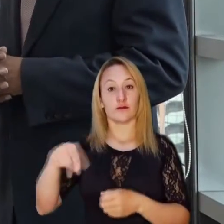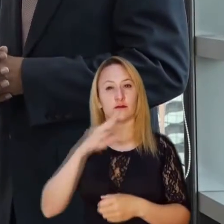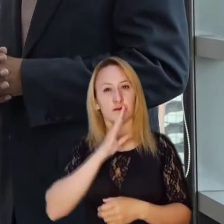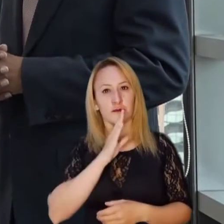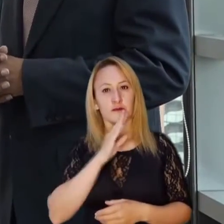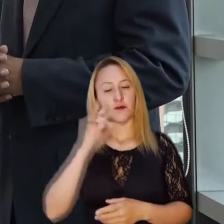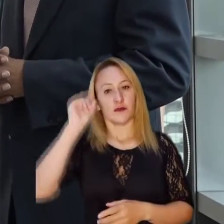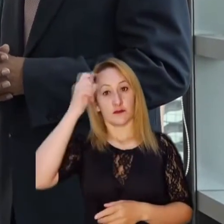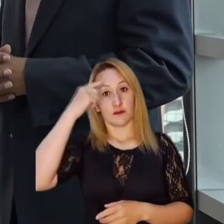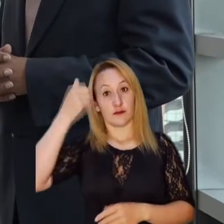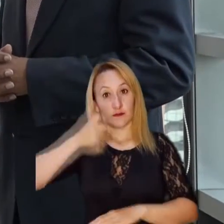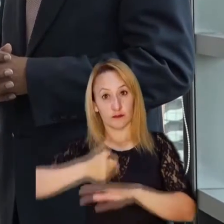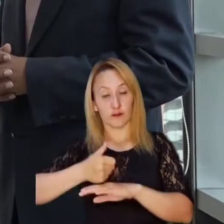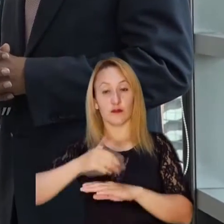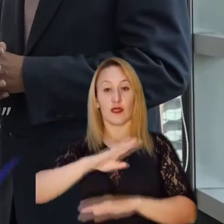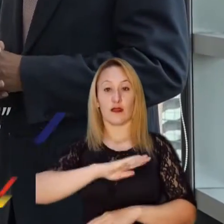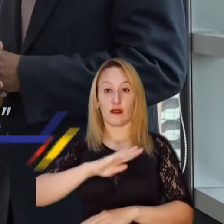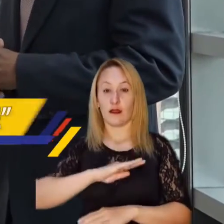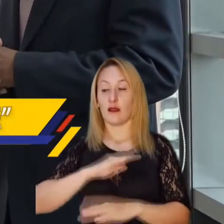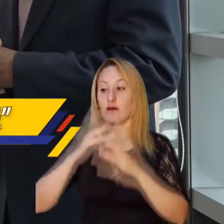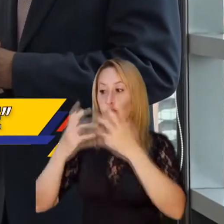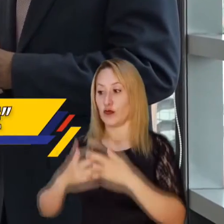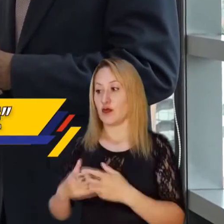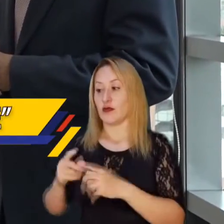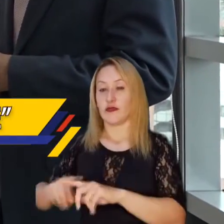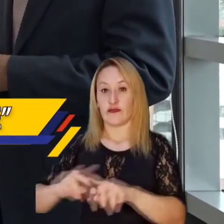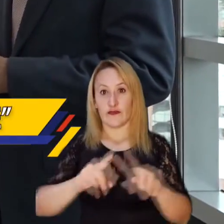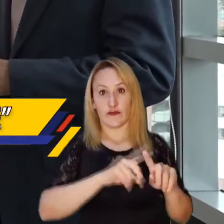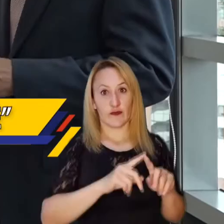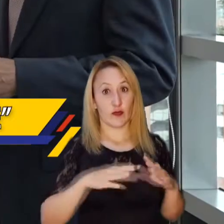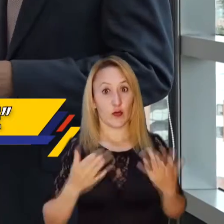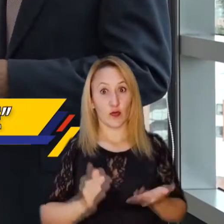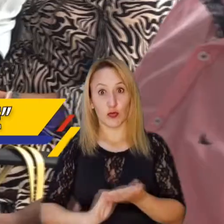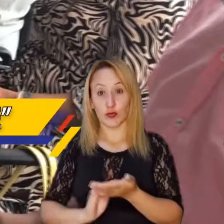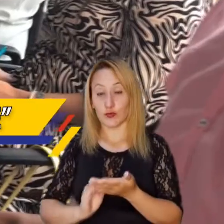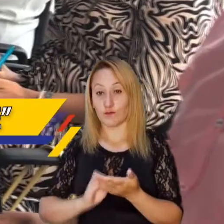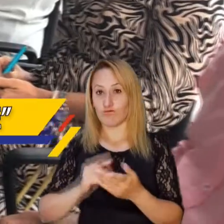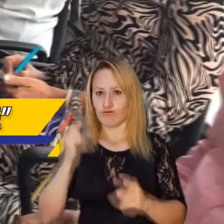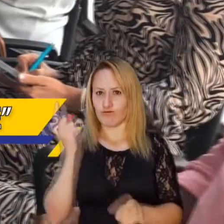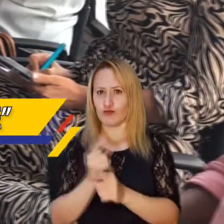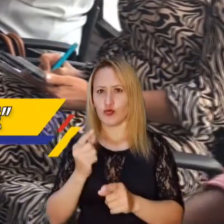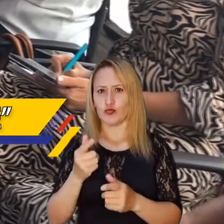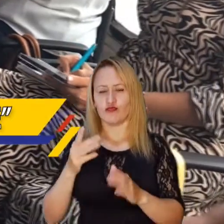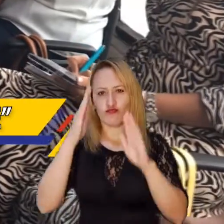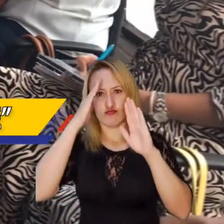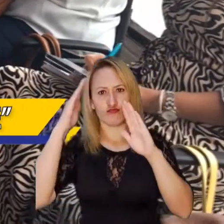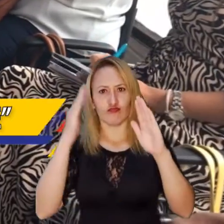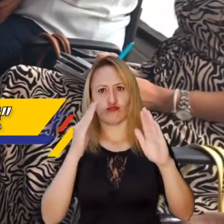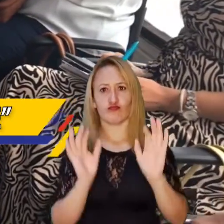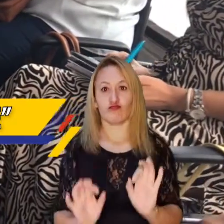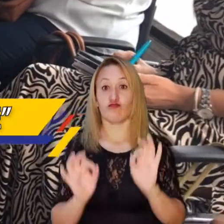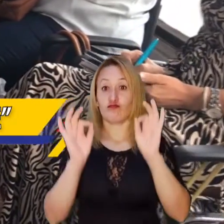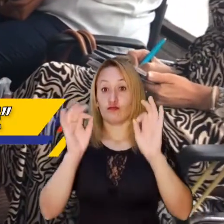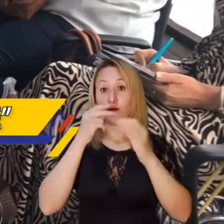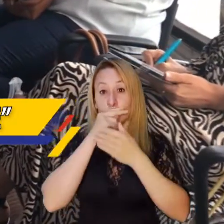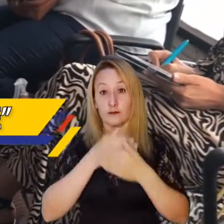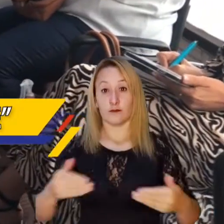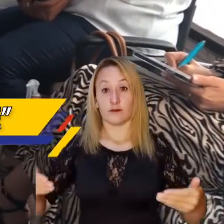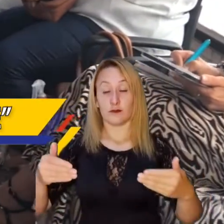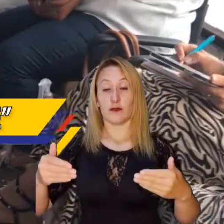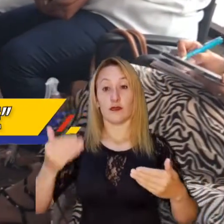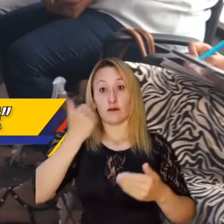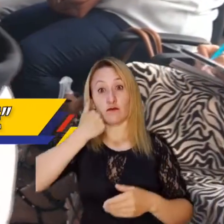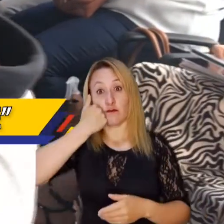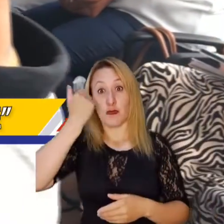este proceso es transmitir las solicitudes de los ciudadanos a los gobernadores, alcaldes y demás funcionarios públicos para encontrar